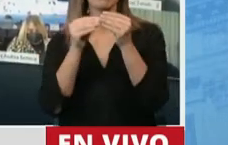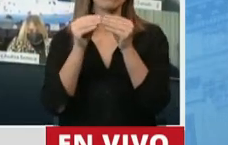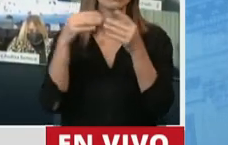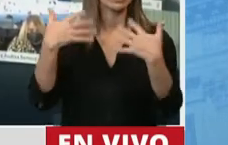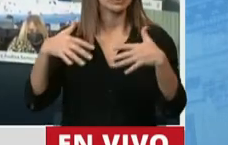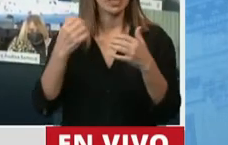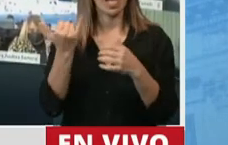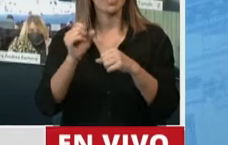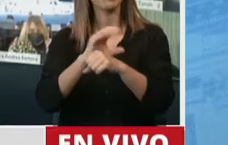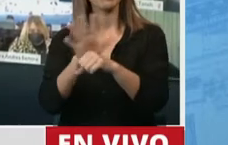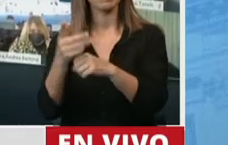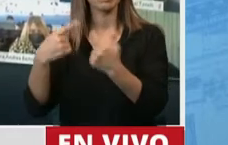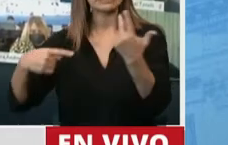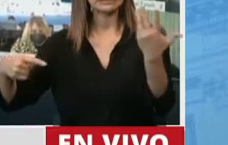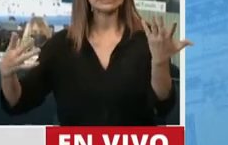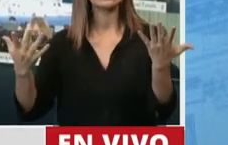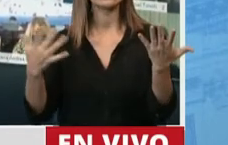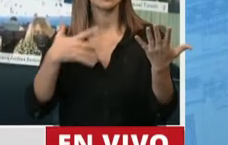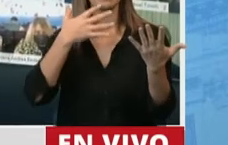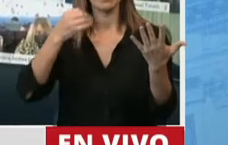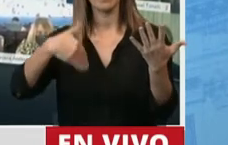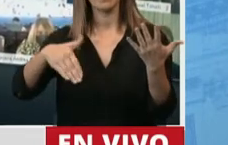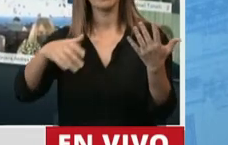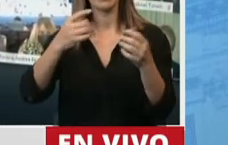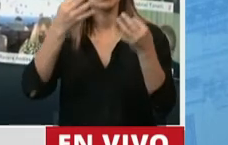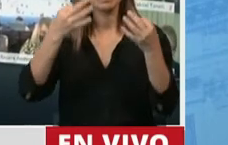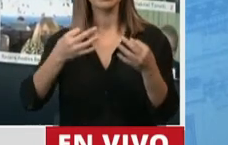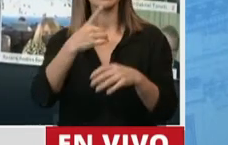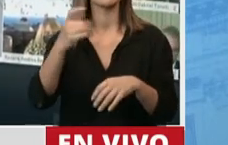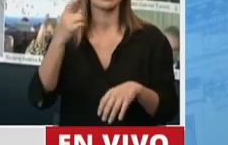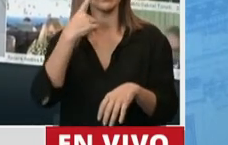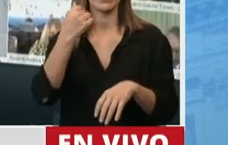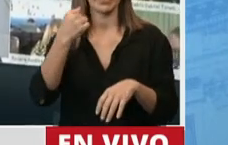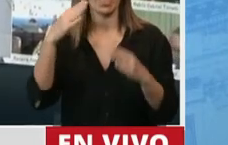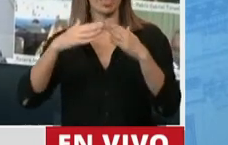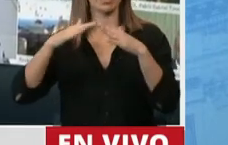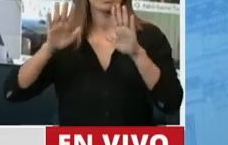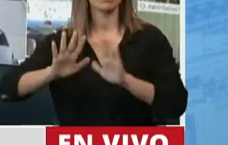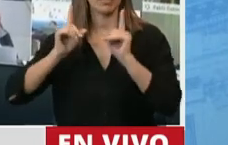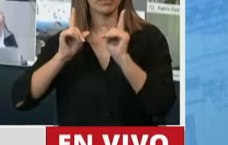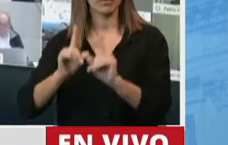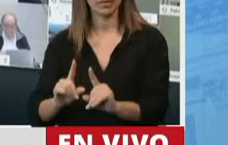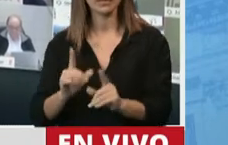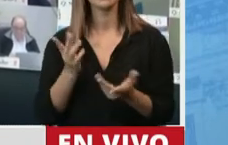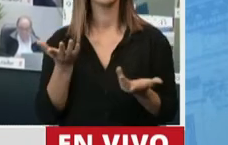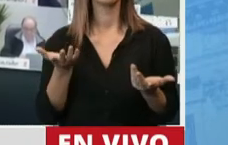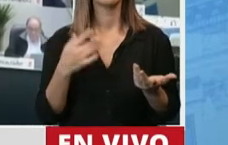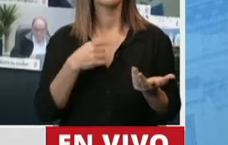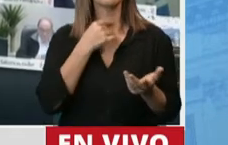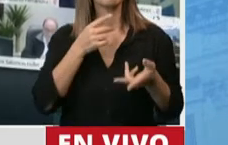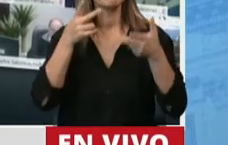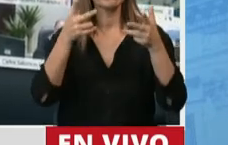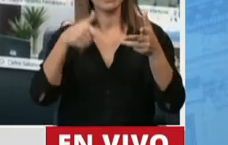contagiados. La verdad que estamos por cumplir 100 días de cuarentena y quería